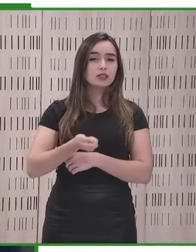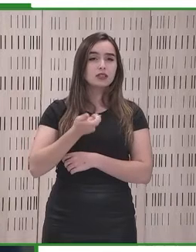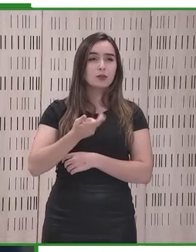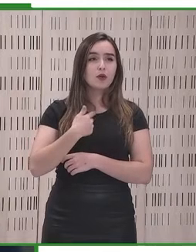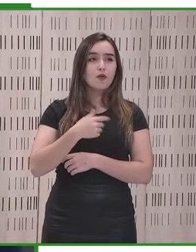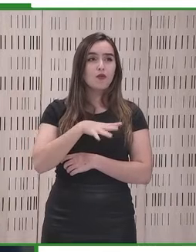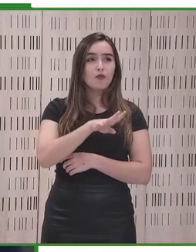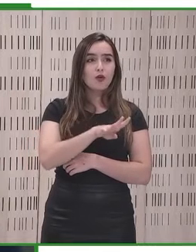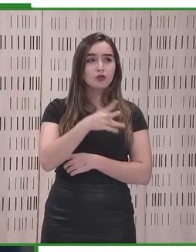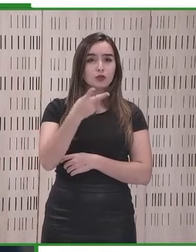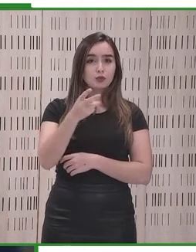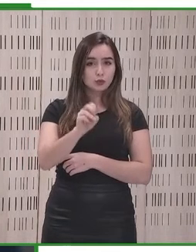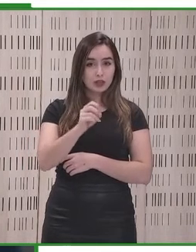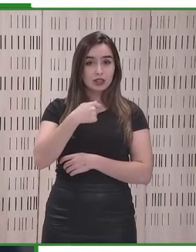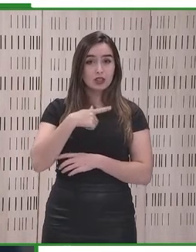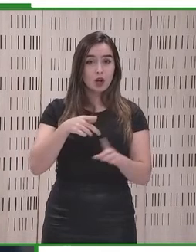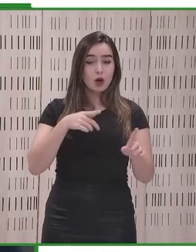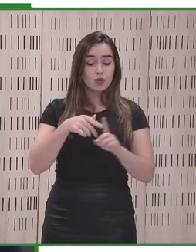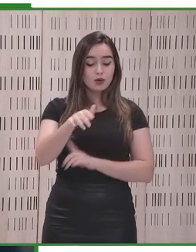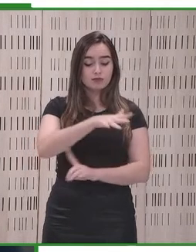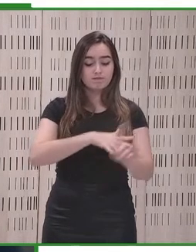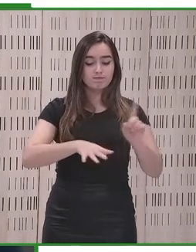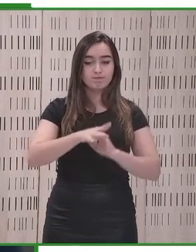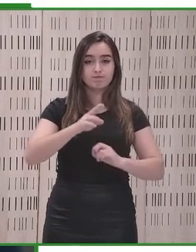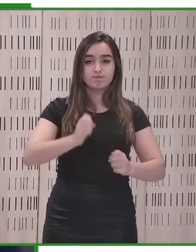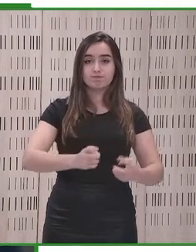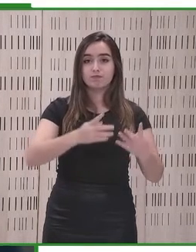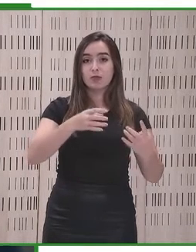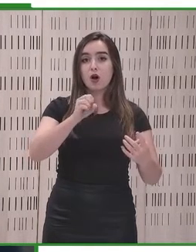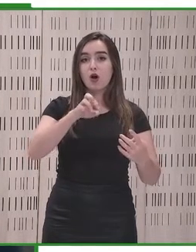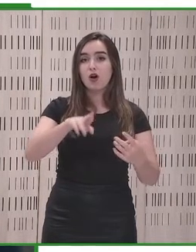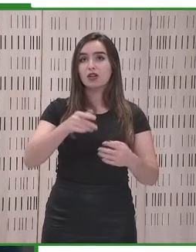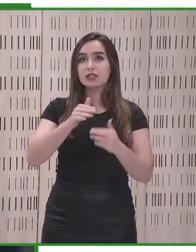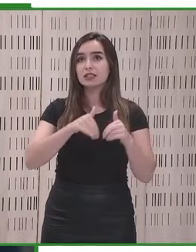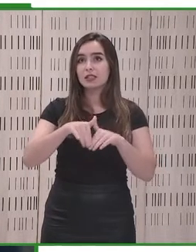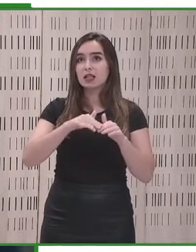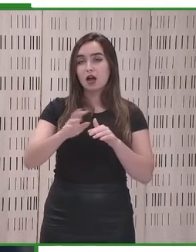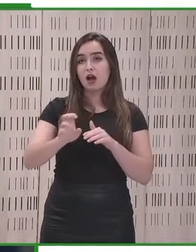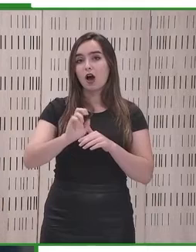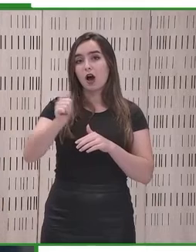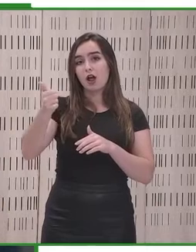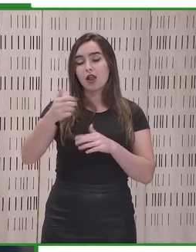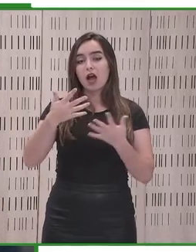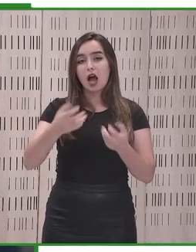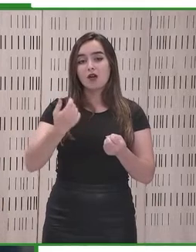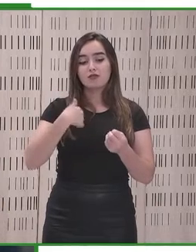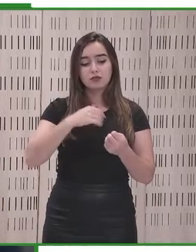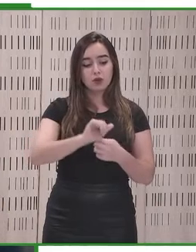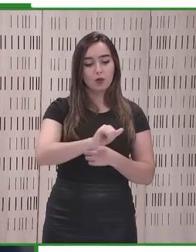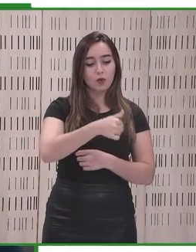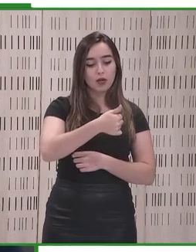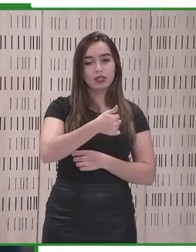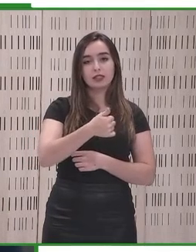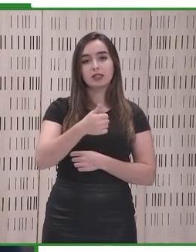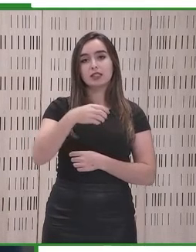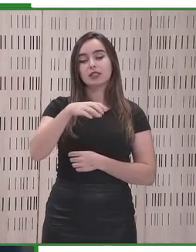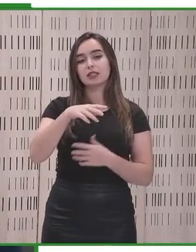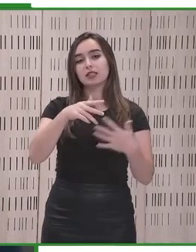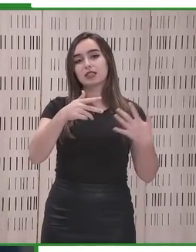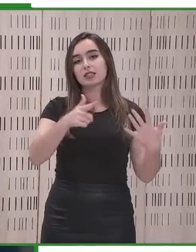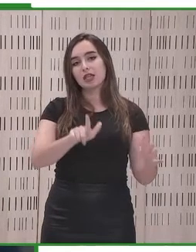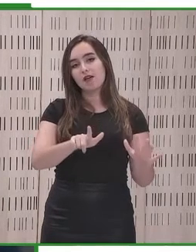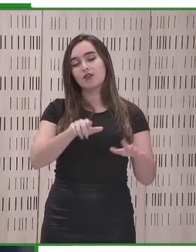y estos estándares deben ser aplicables